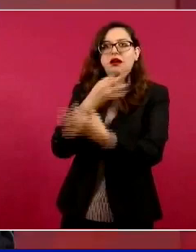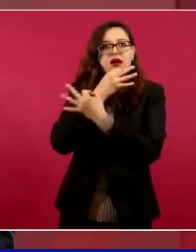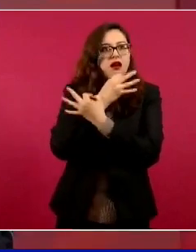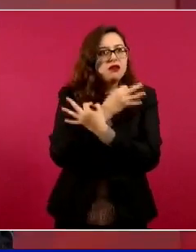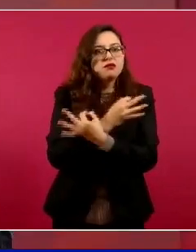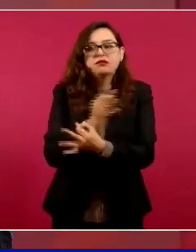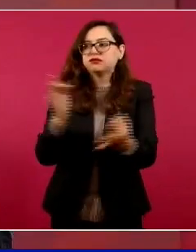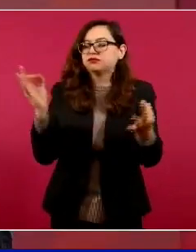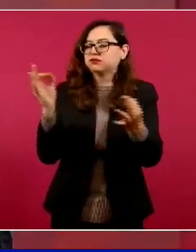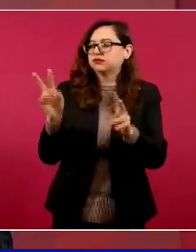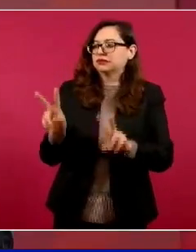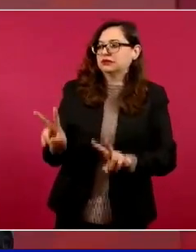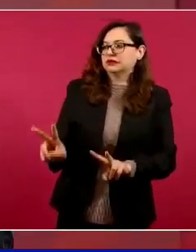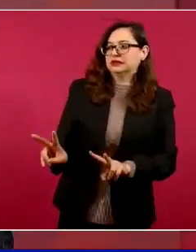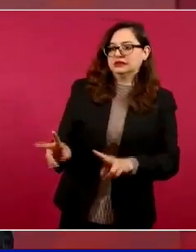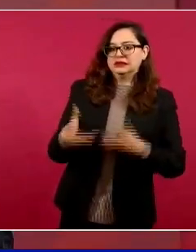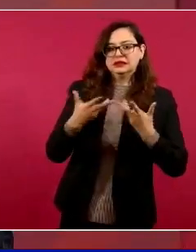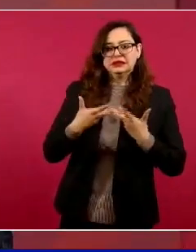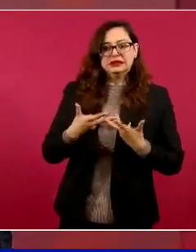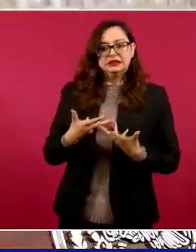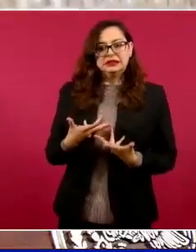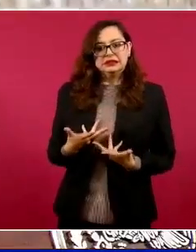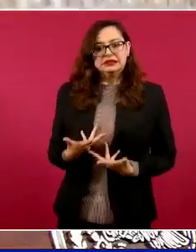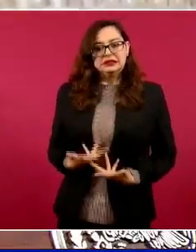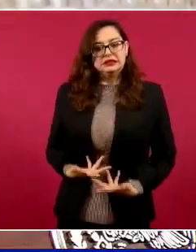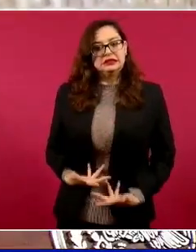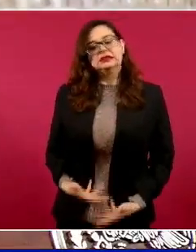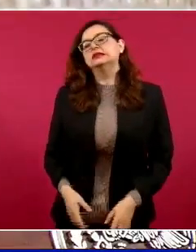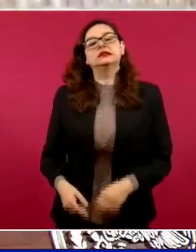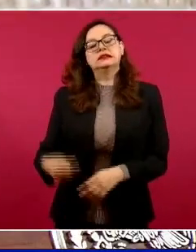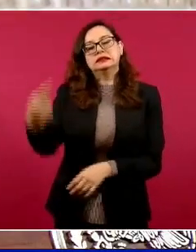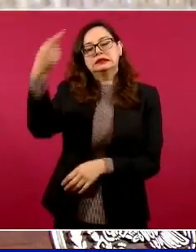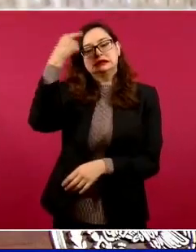Imagínense el atraso